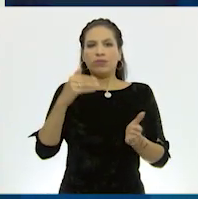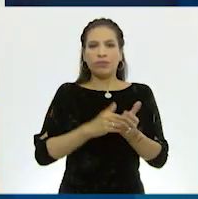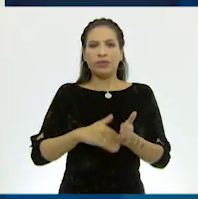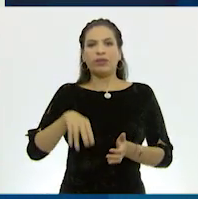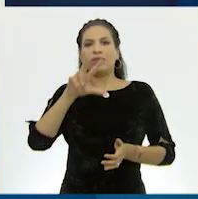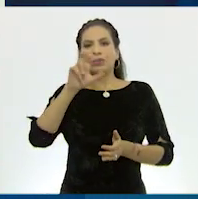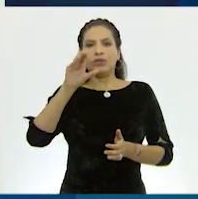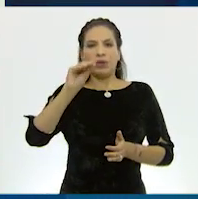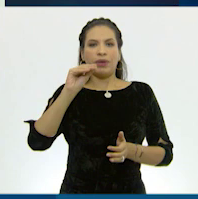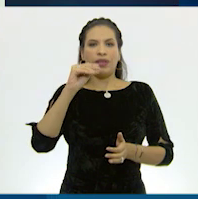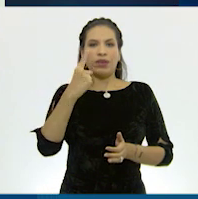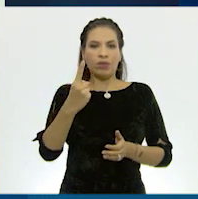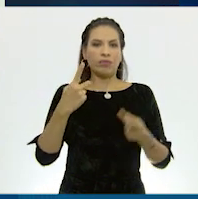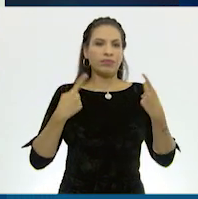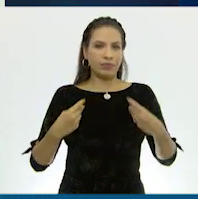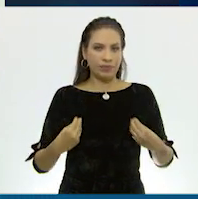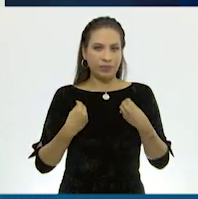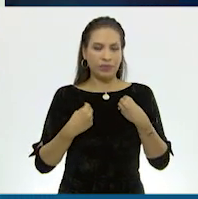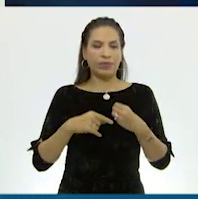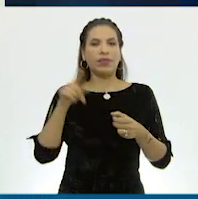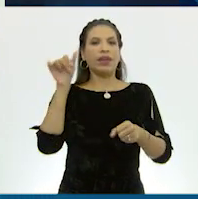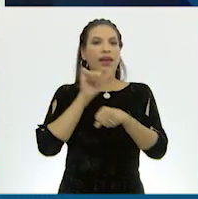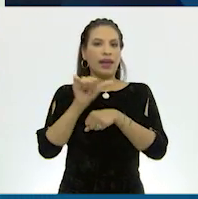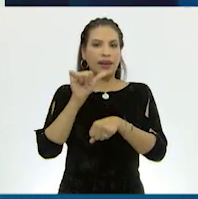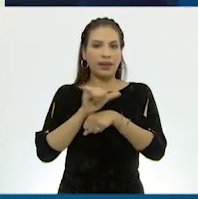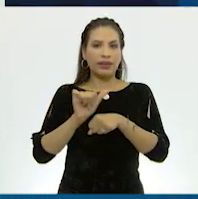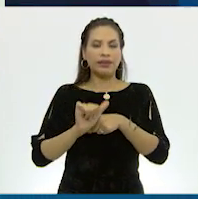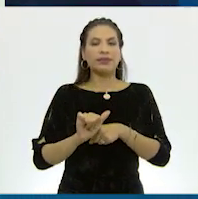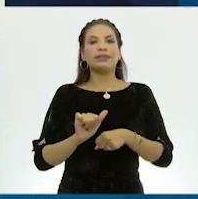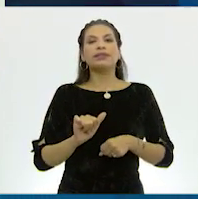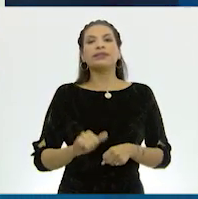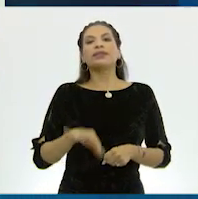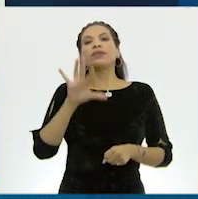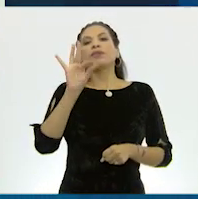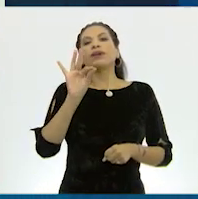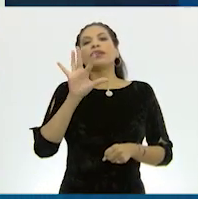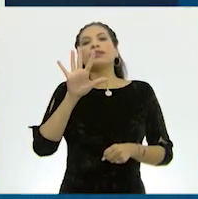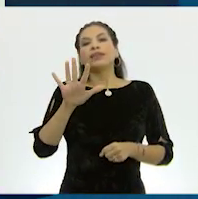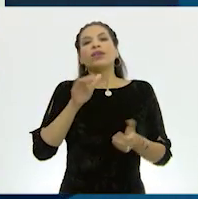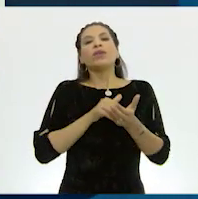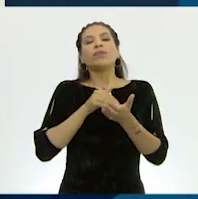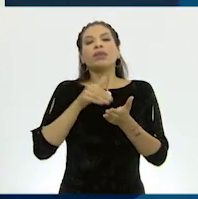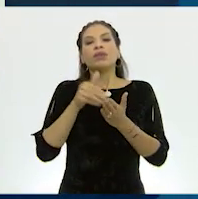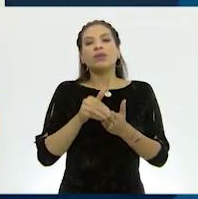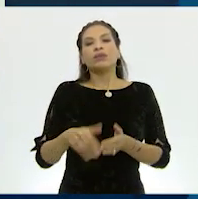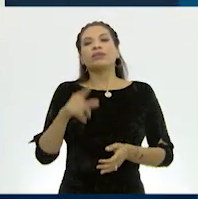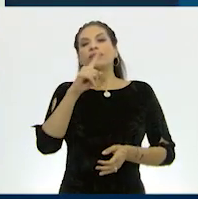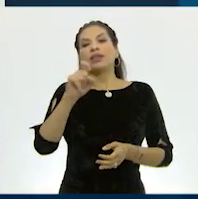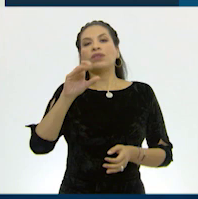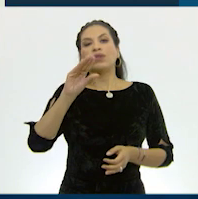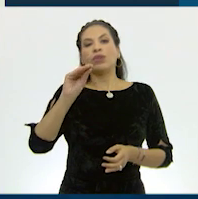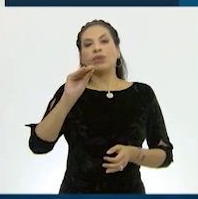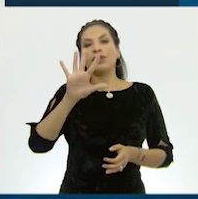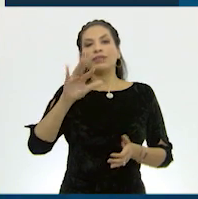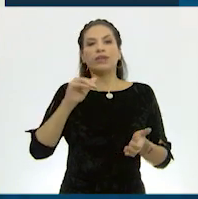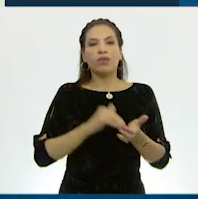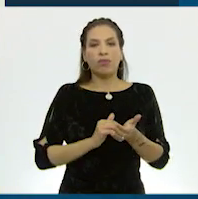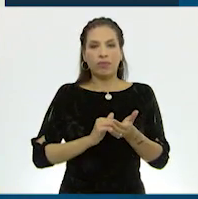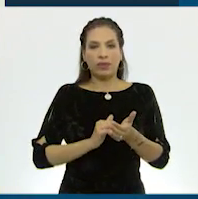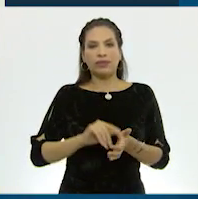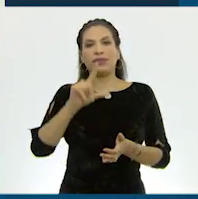.891 habitantes. Y Argentina con 45.195